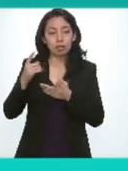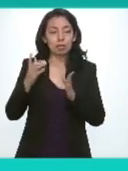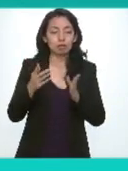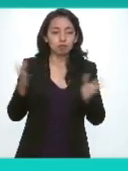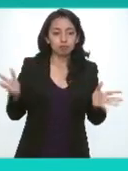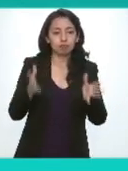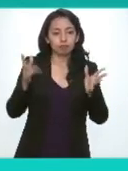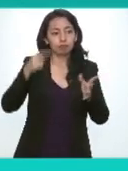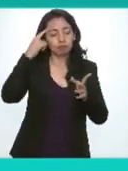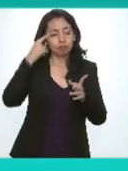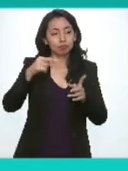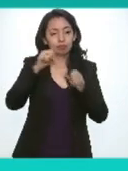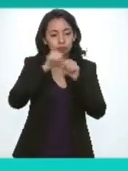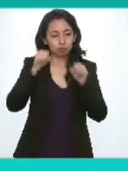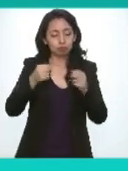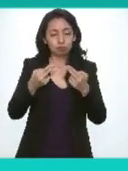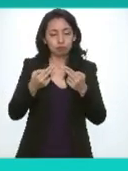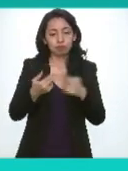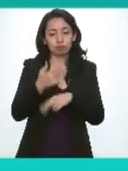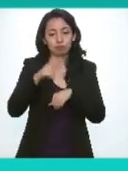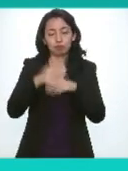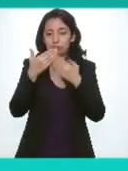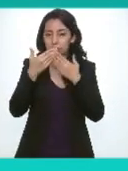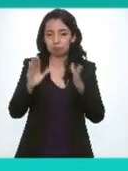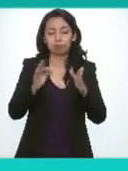nacional abierto